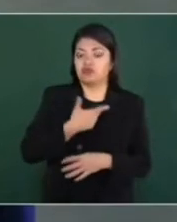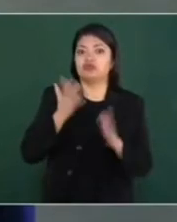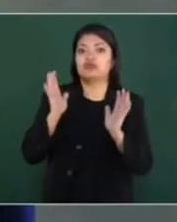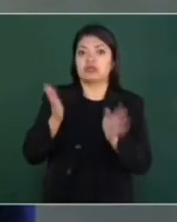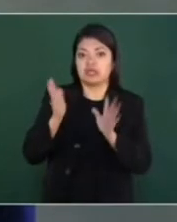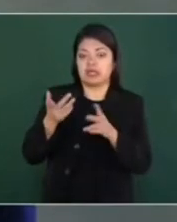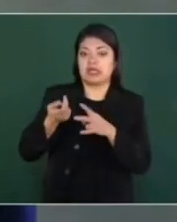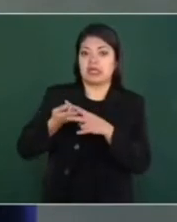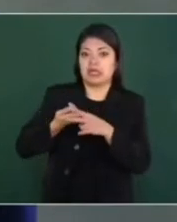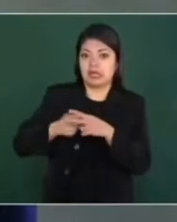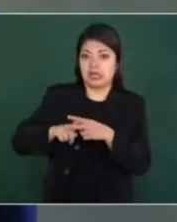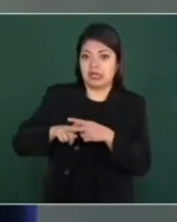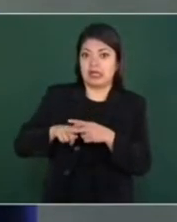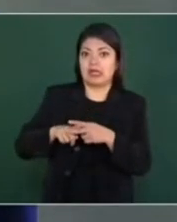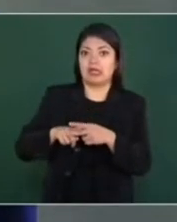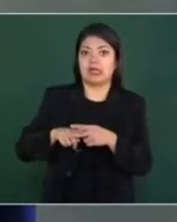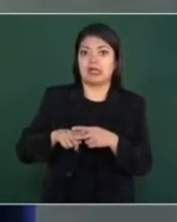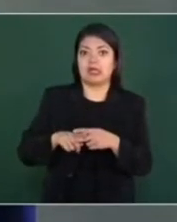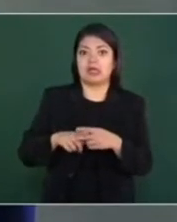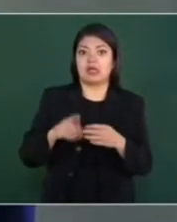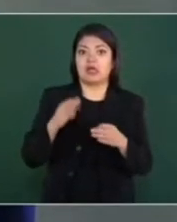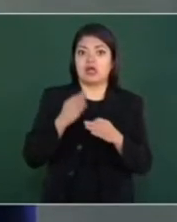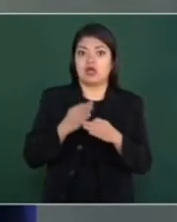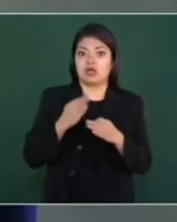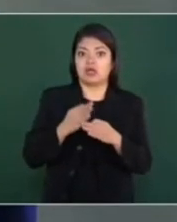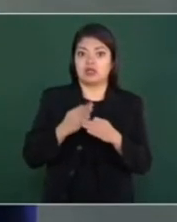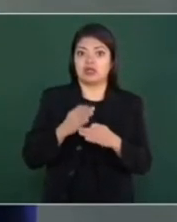este plan.